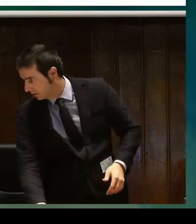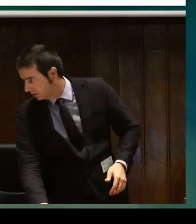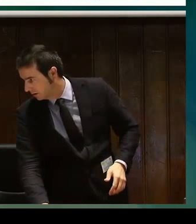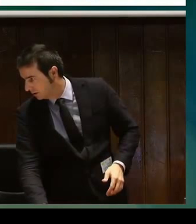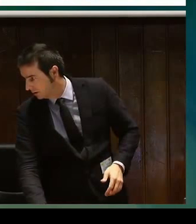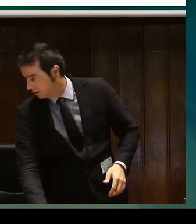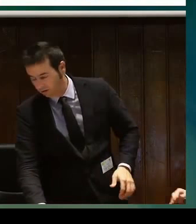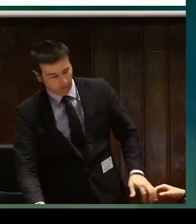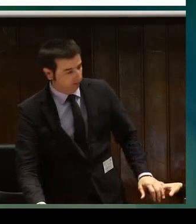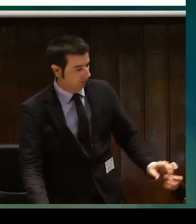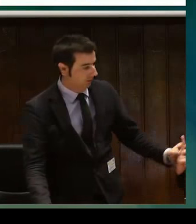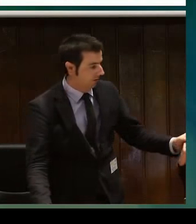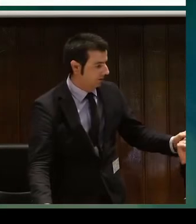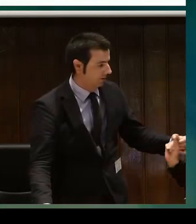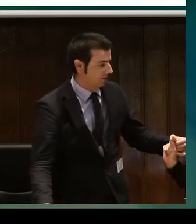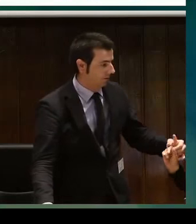Juventud también.